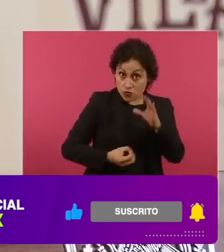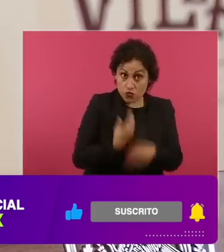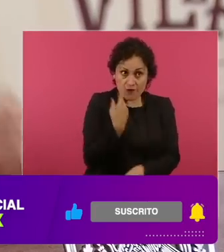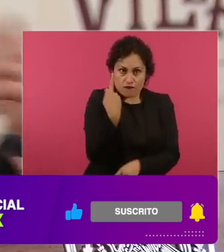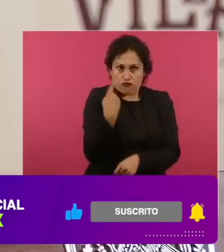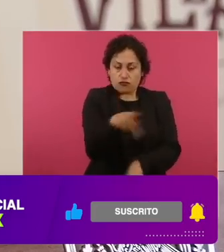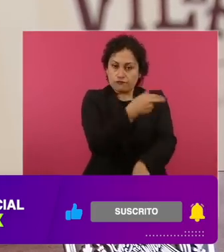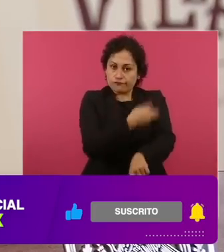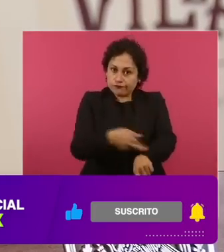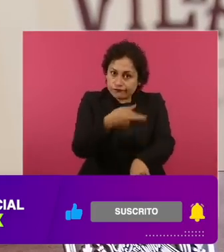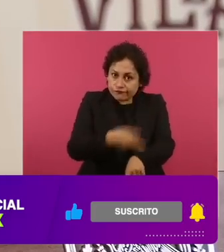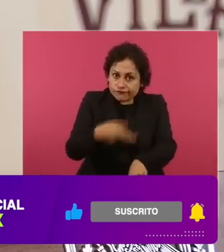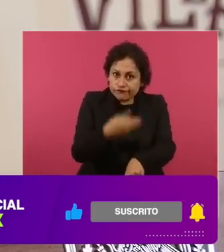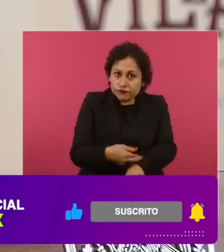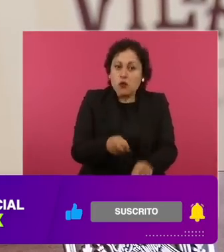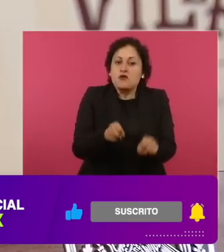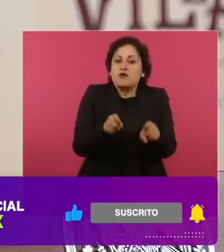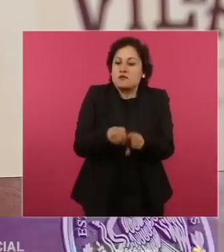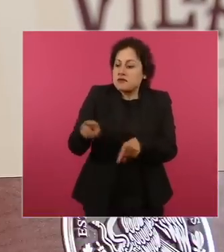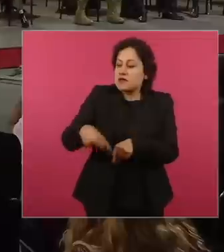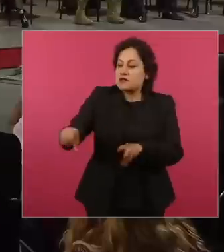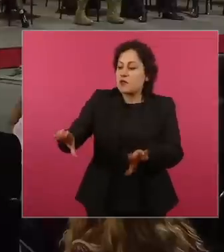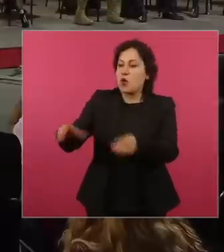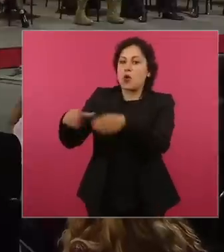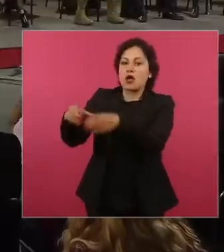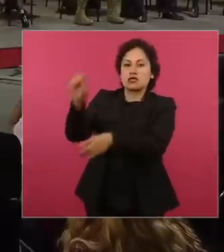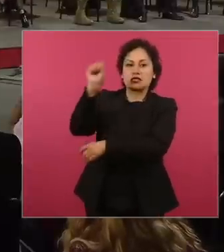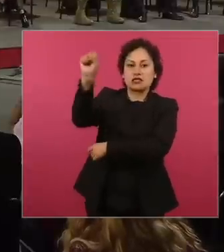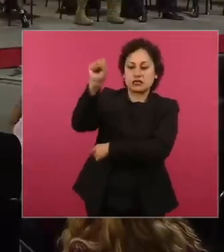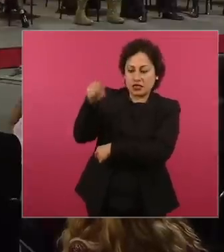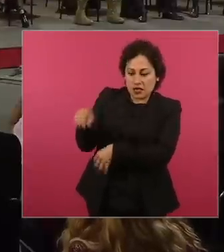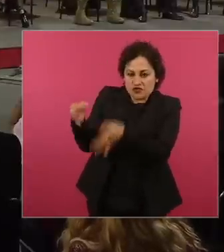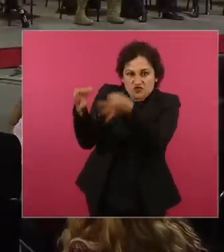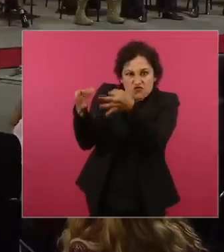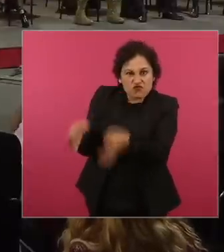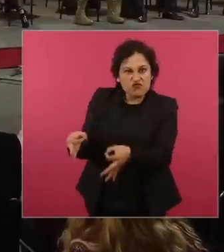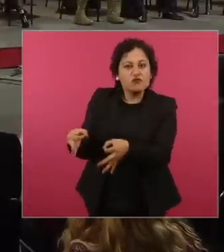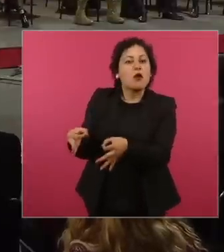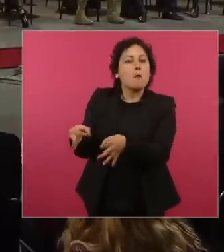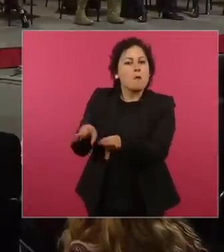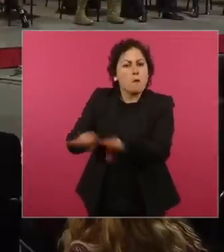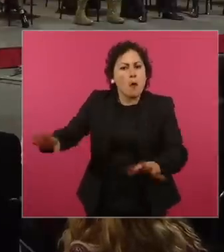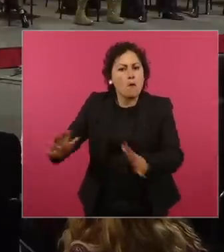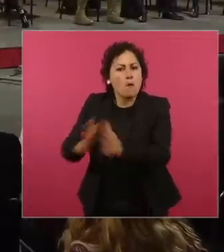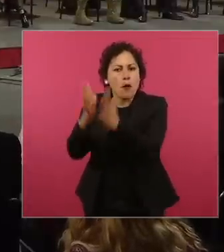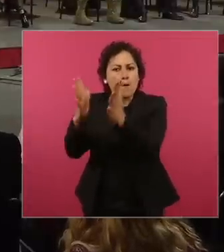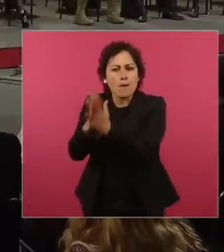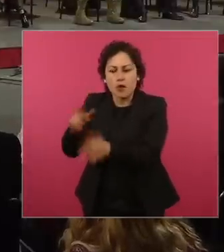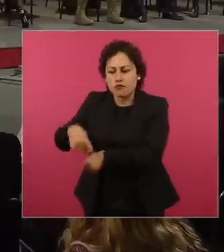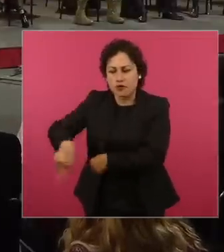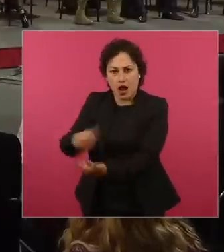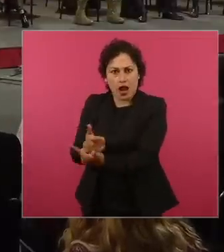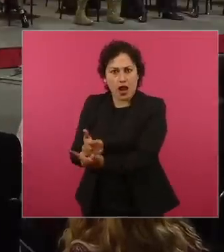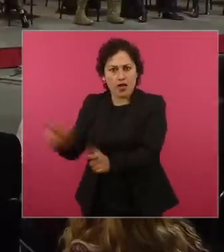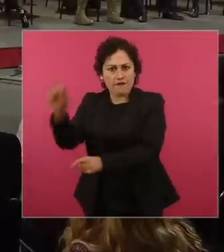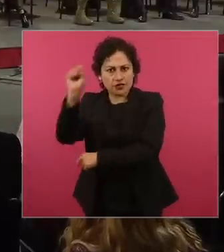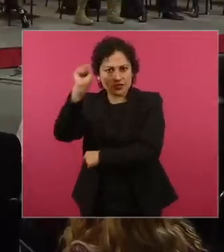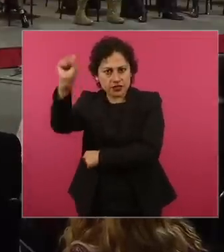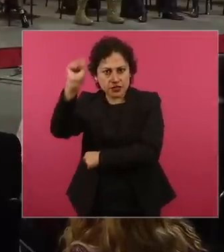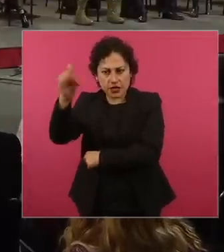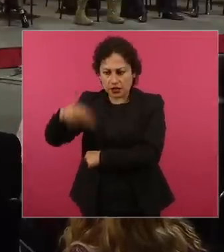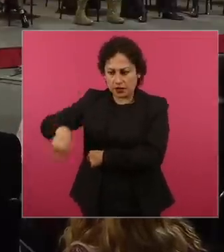sindicato auténtico, libre, democrático, que tenga una verdadera libertad sindical y una